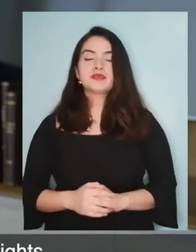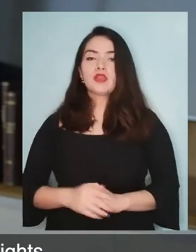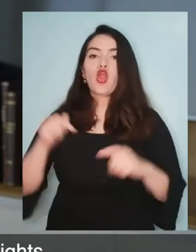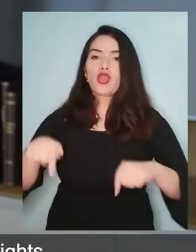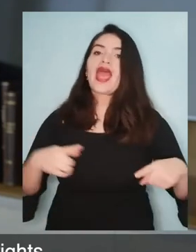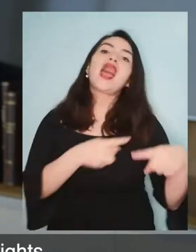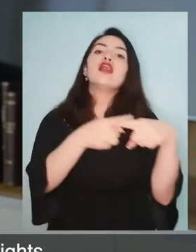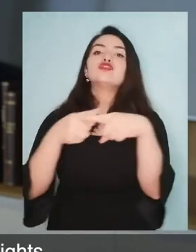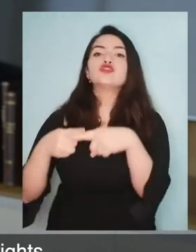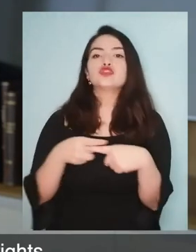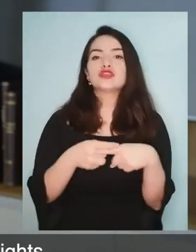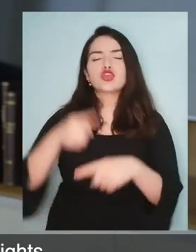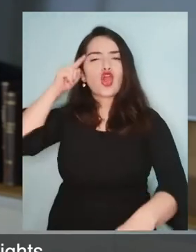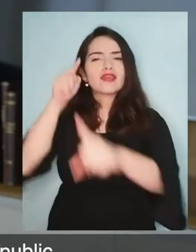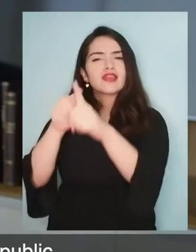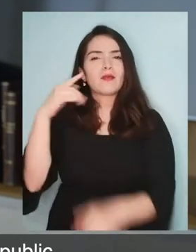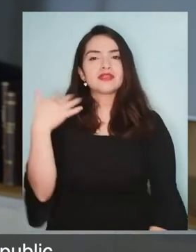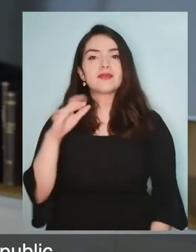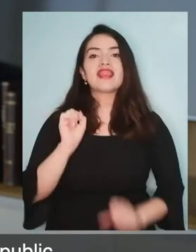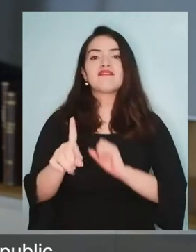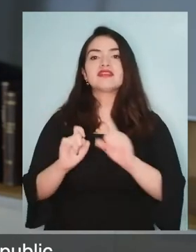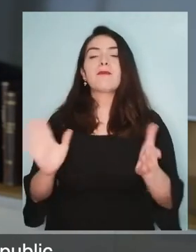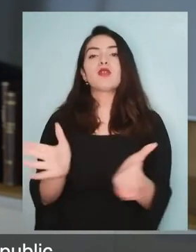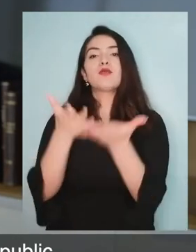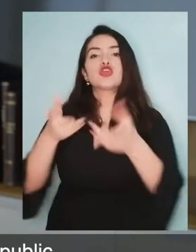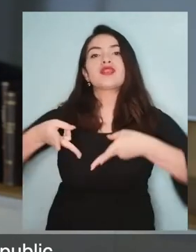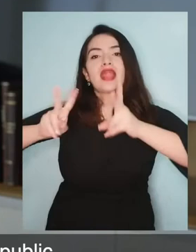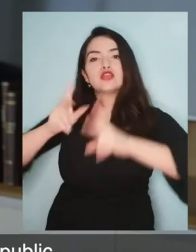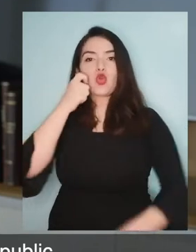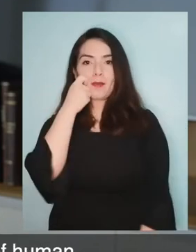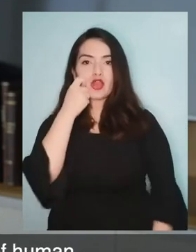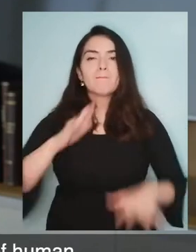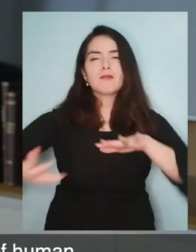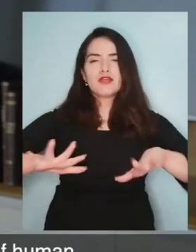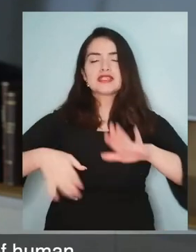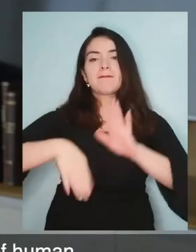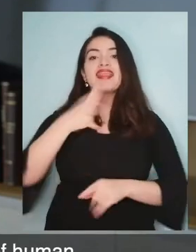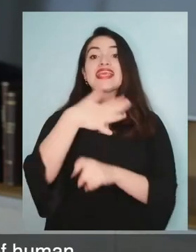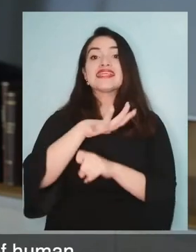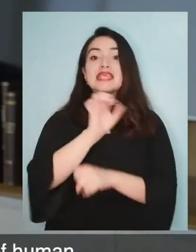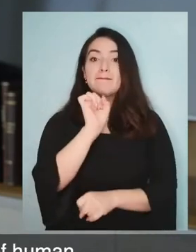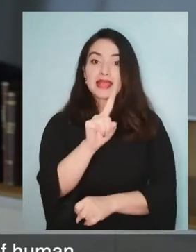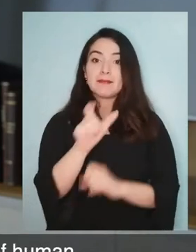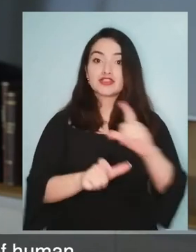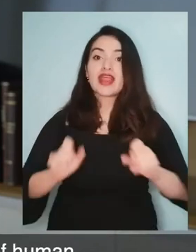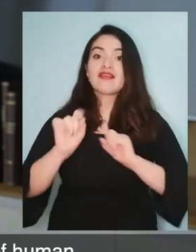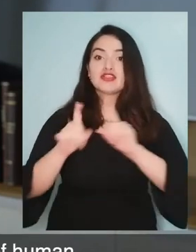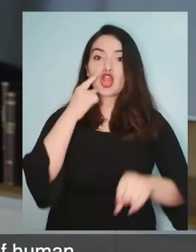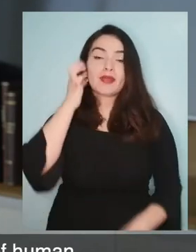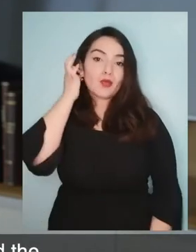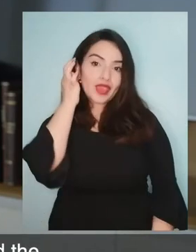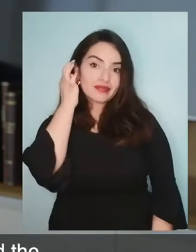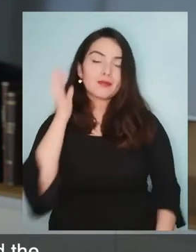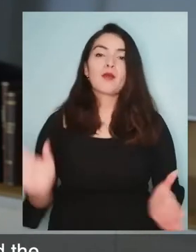se constituye hoy en una asociación que tiene como principal objetivo la defensa y promoción de los derechos humanos y movimientos A más de 15.000 defensoras